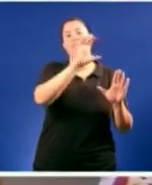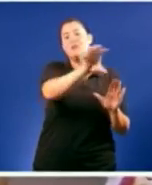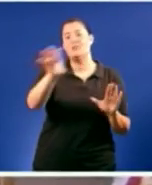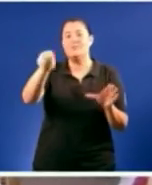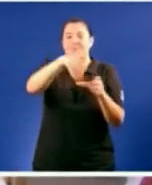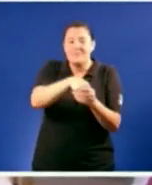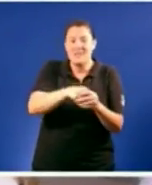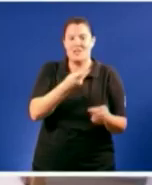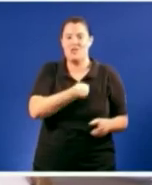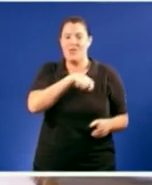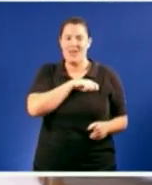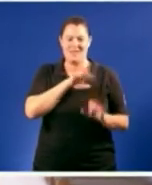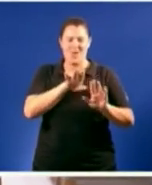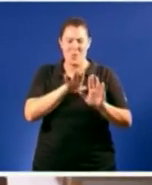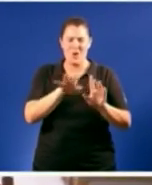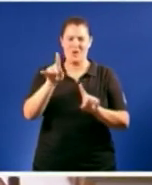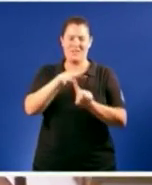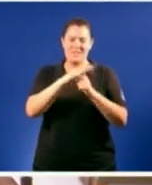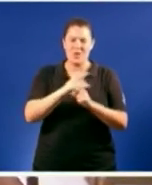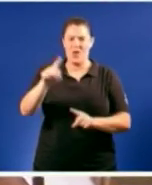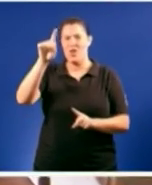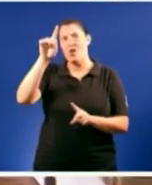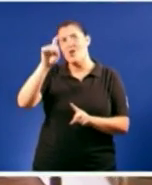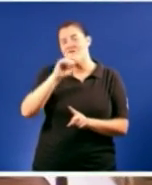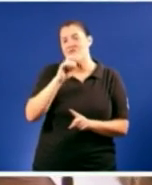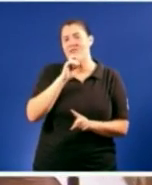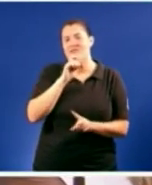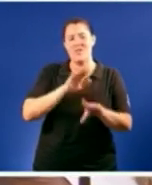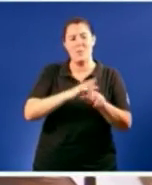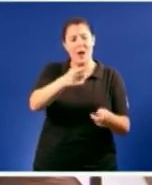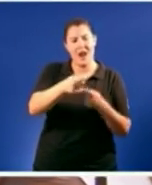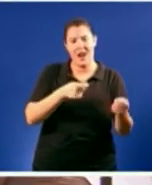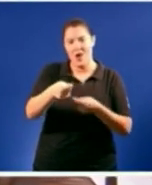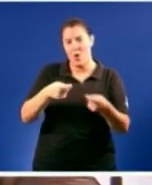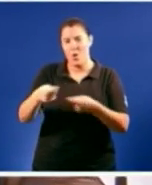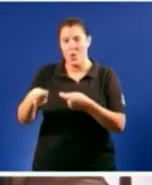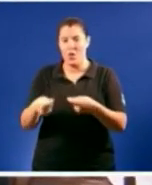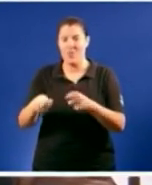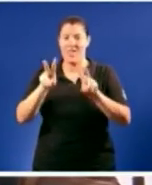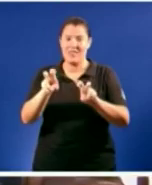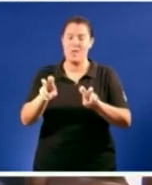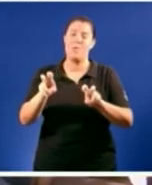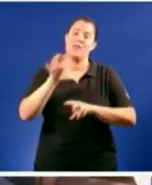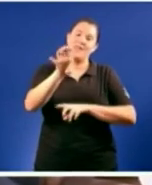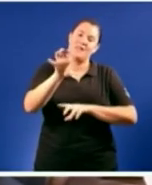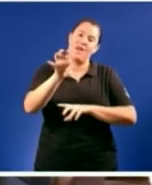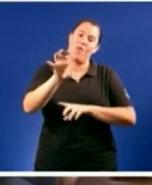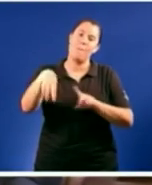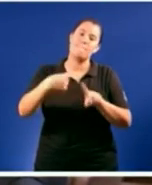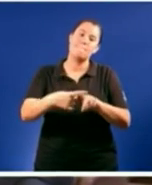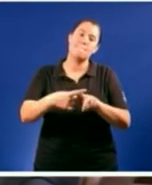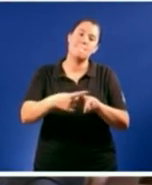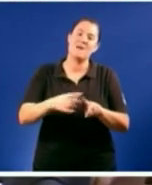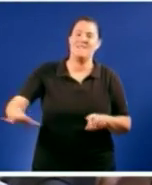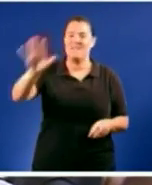un acto complejo que negociaban os parlamentos do Estado e a nacionalidade correspondente. E establecía